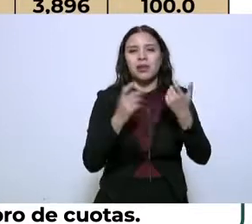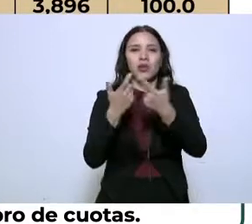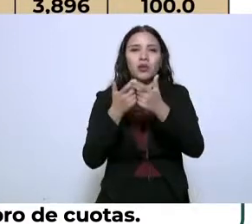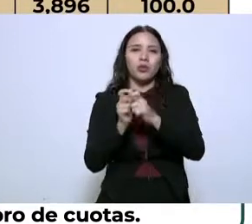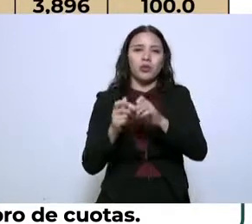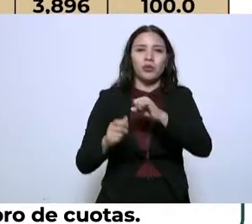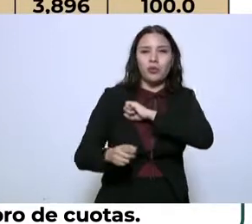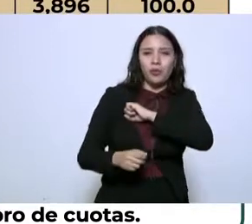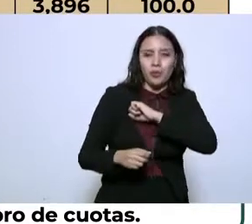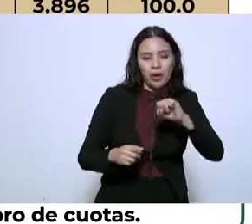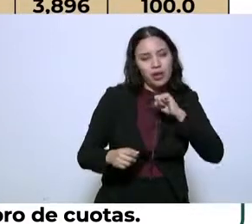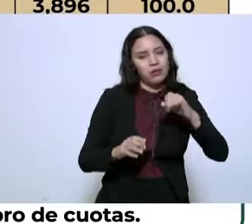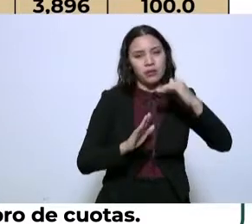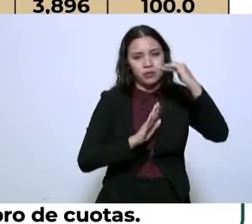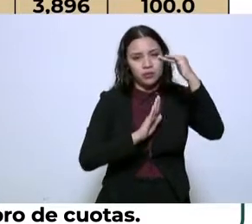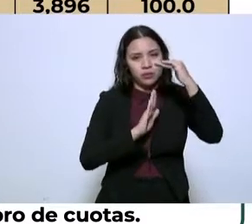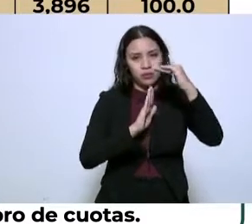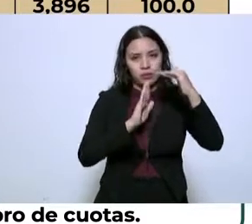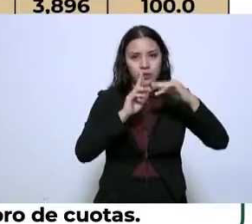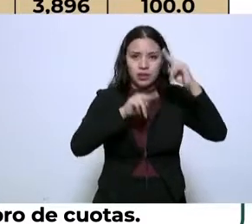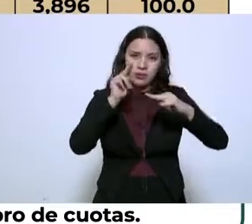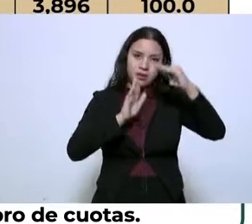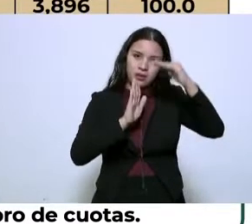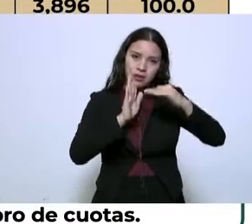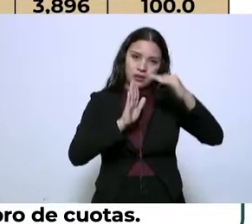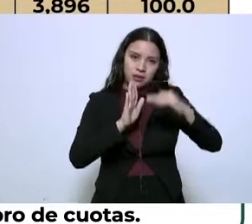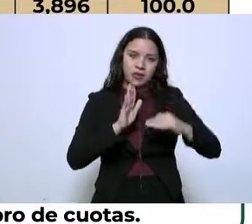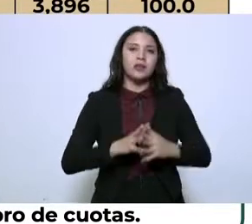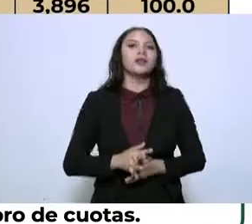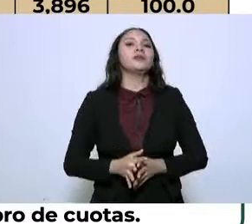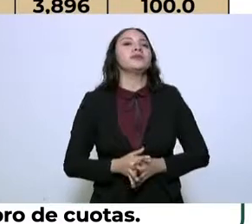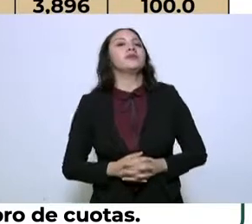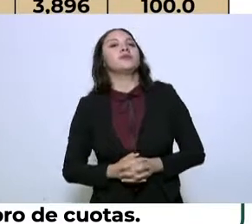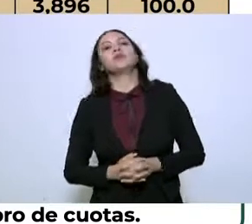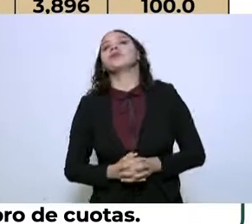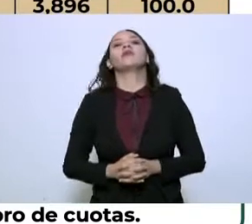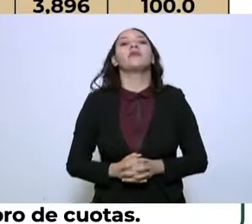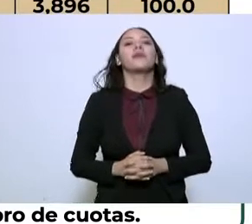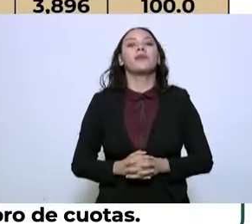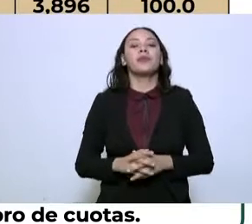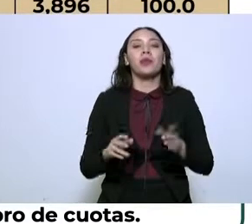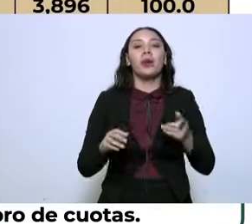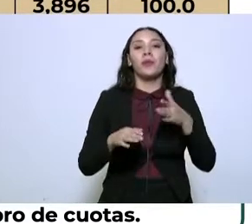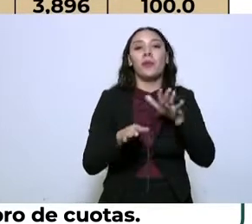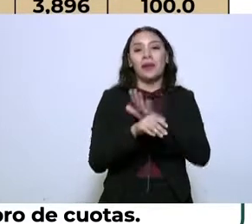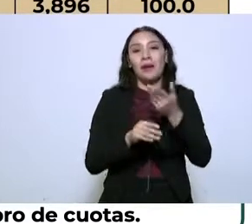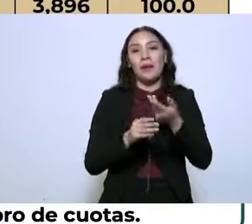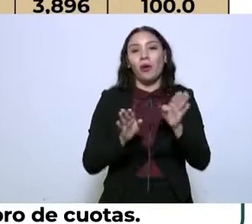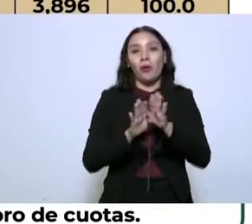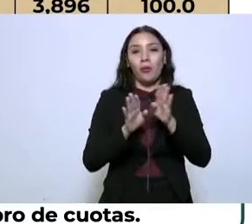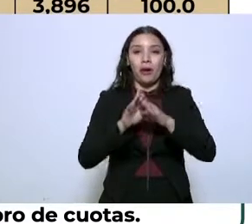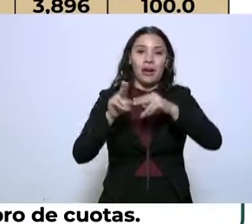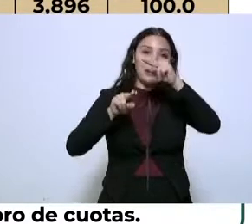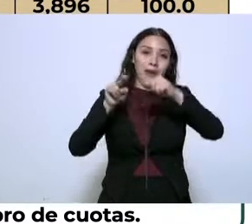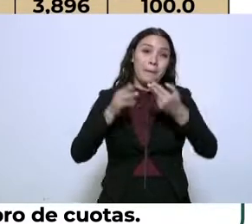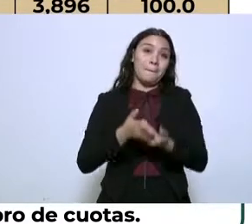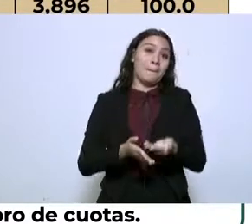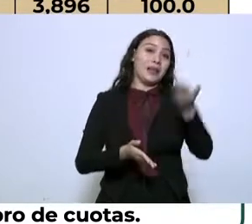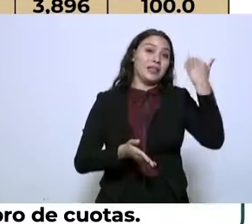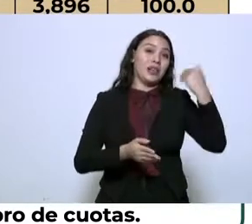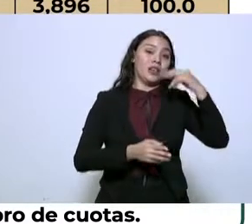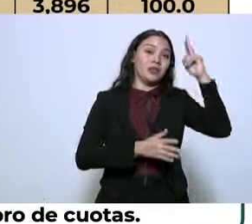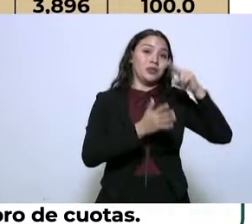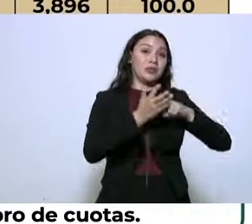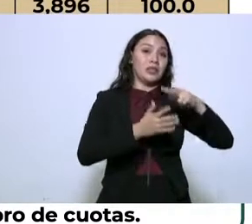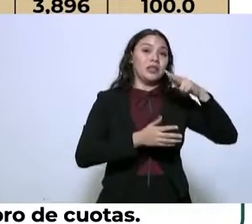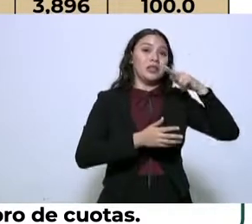delincuencia organizada. La cosa contraria, en la estadística que tenemos del 13 al 18,